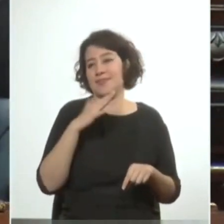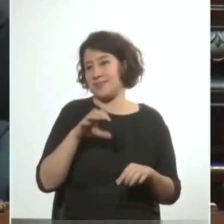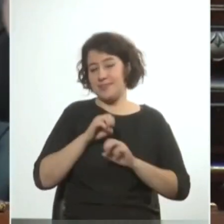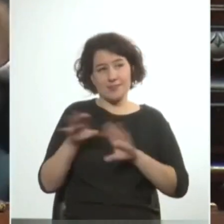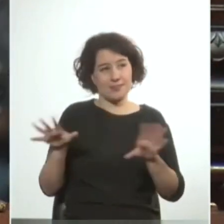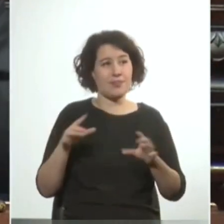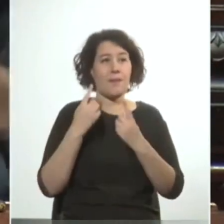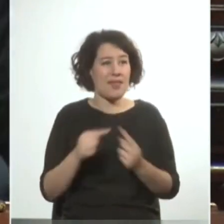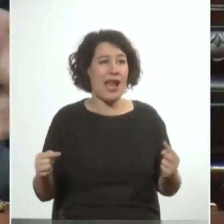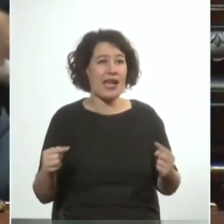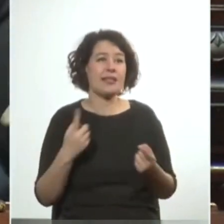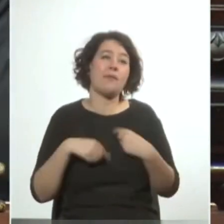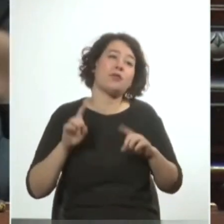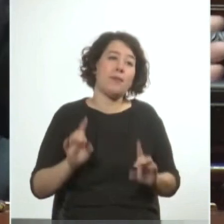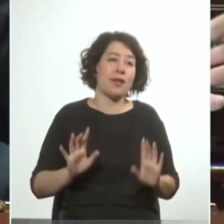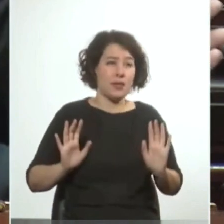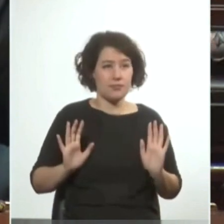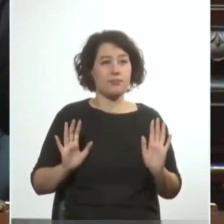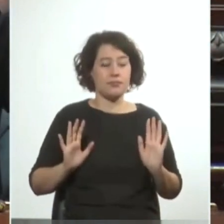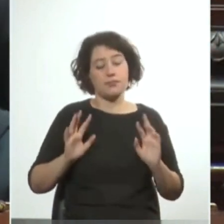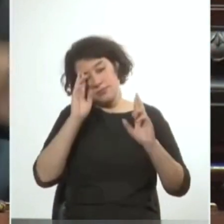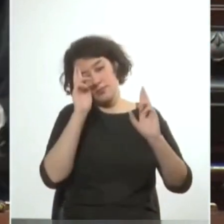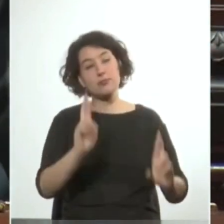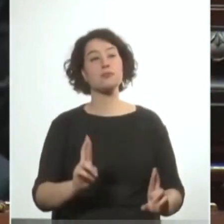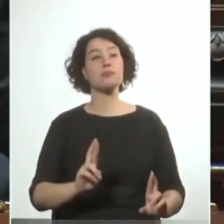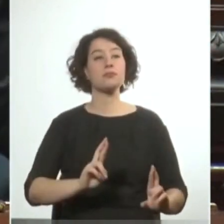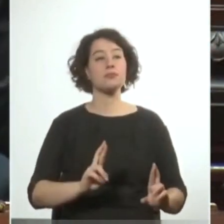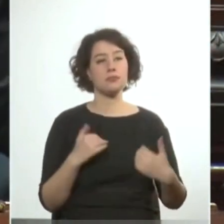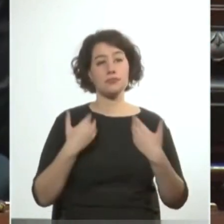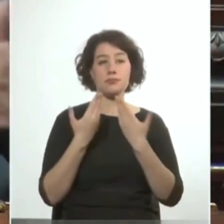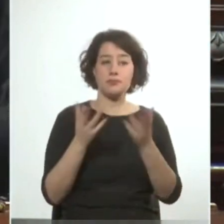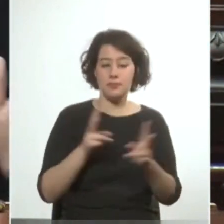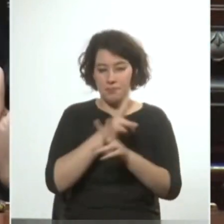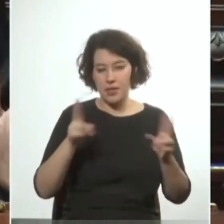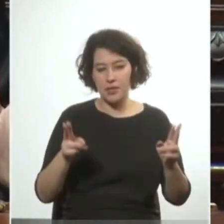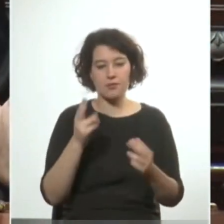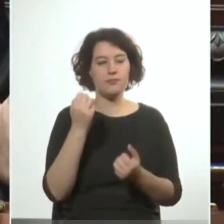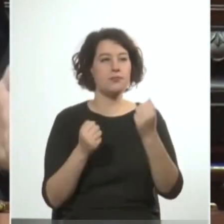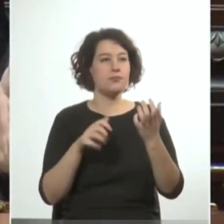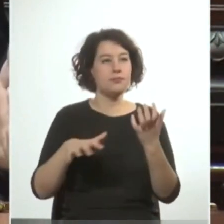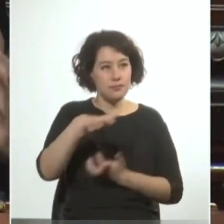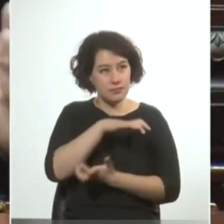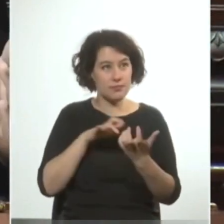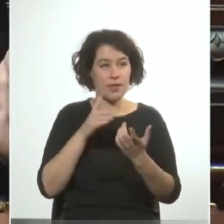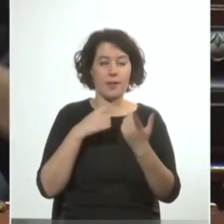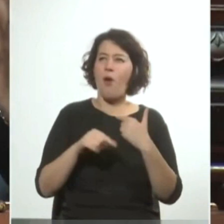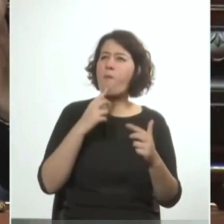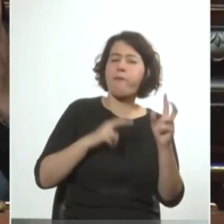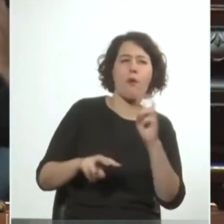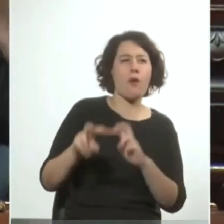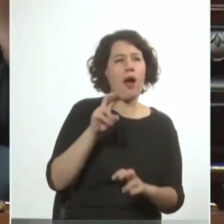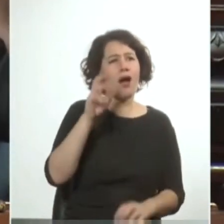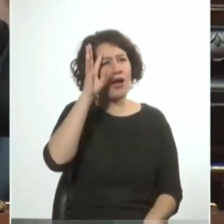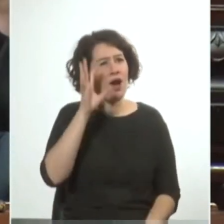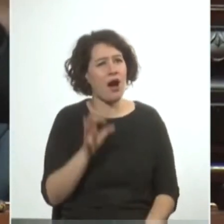desde el punto de vista materialista pero también respetable ingresa en un periodo de crisis ahora cuando se pretendió creer